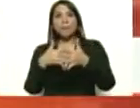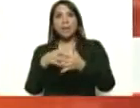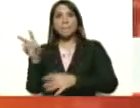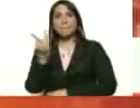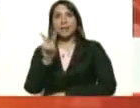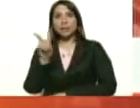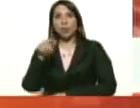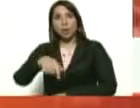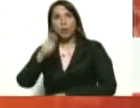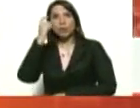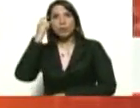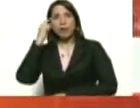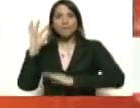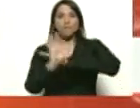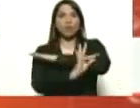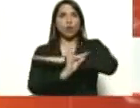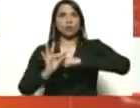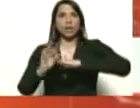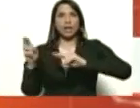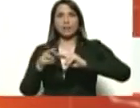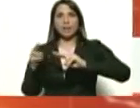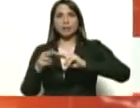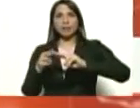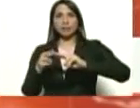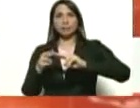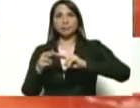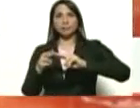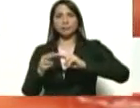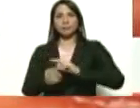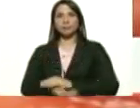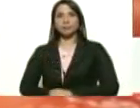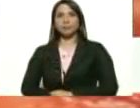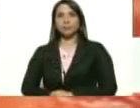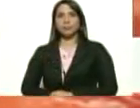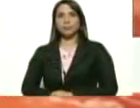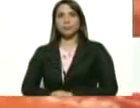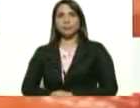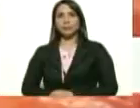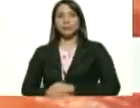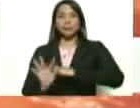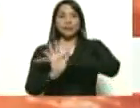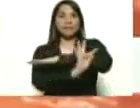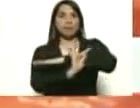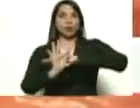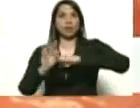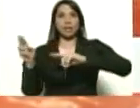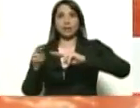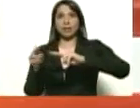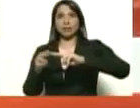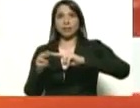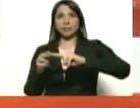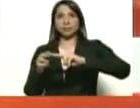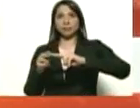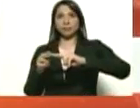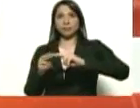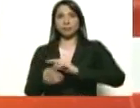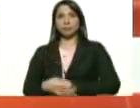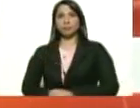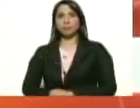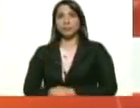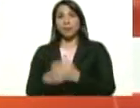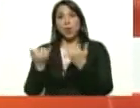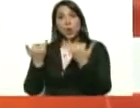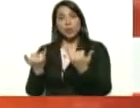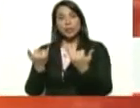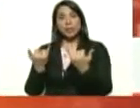,000 por la frontera del Táchira. Por la frontera del Táchira. Ahorita